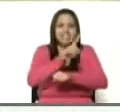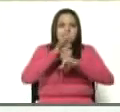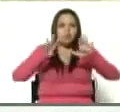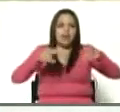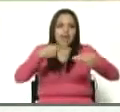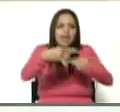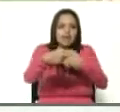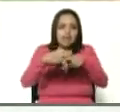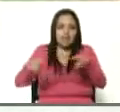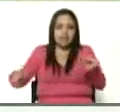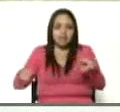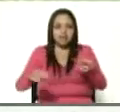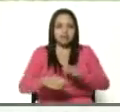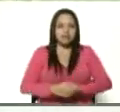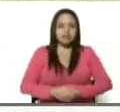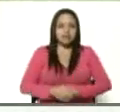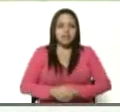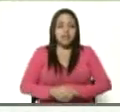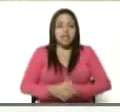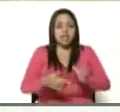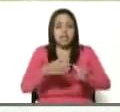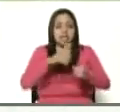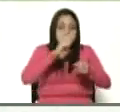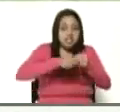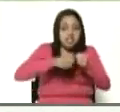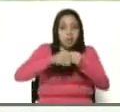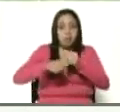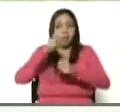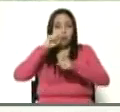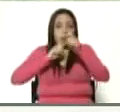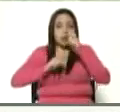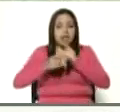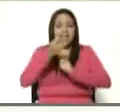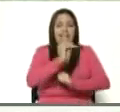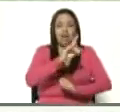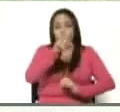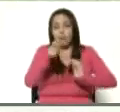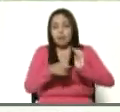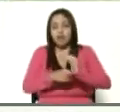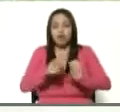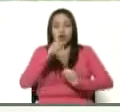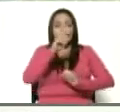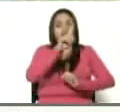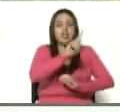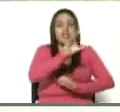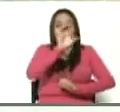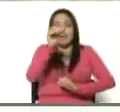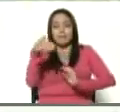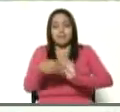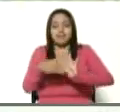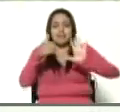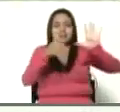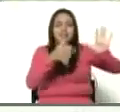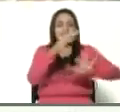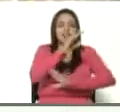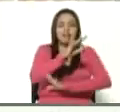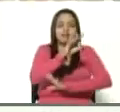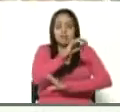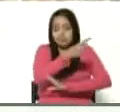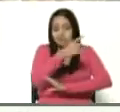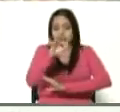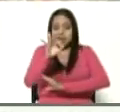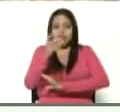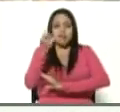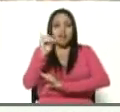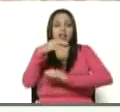que forman parte de las 1.613 hectáreas que se sembraron en el ciclo norte verano, que van a producir